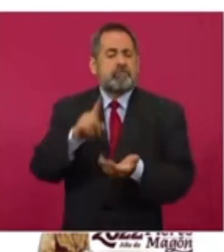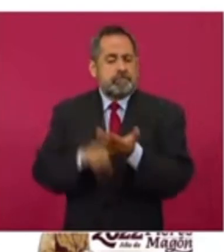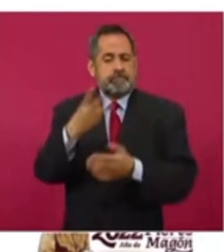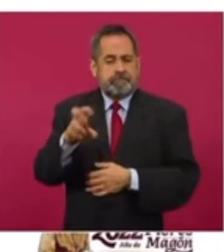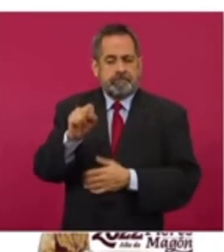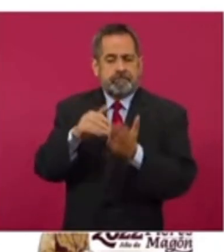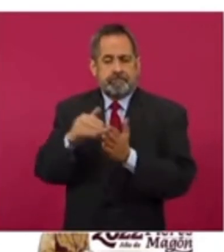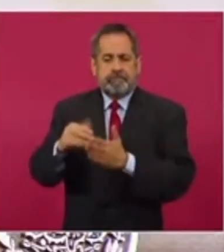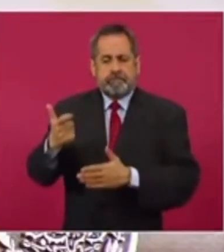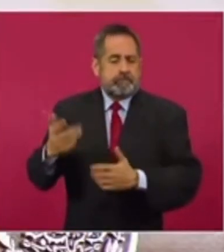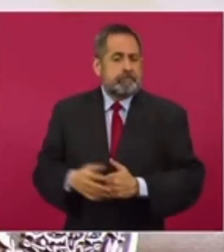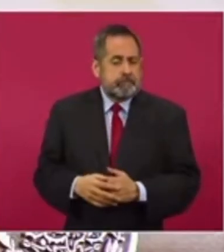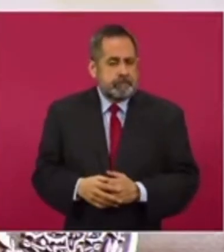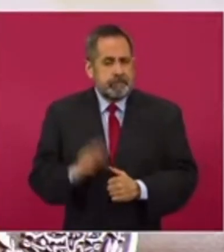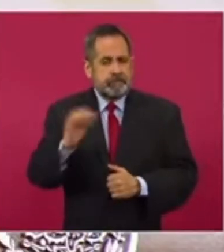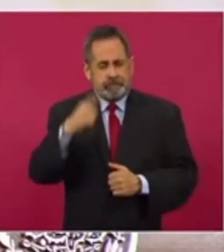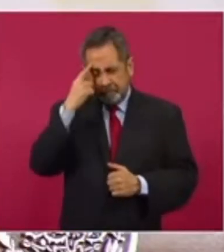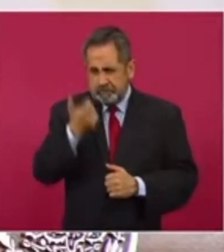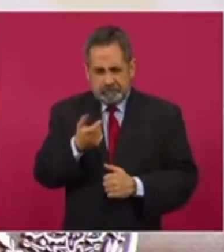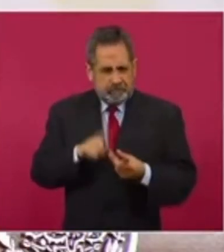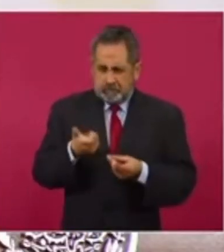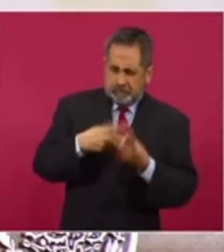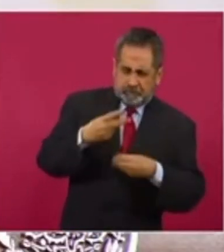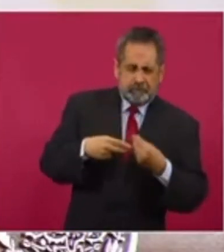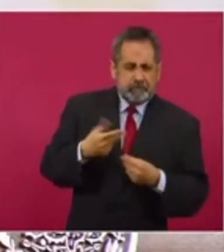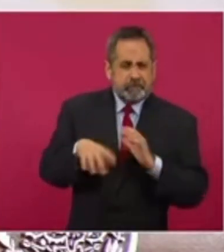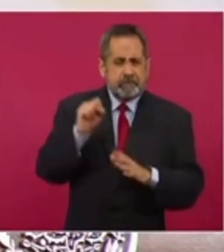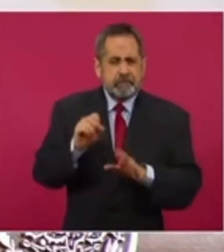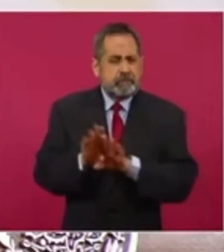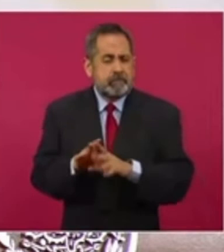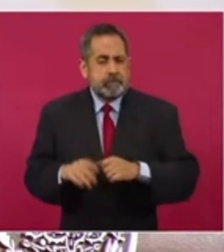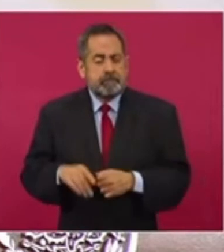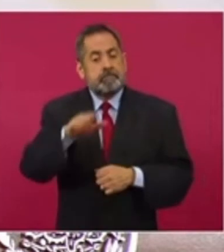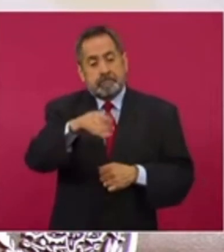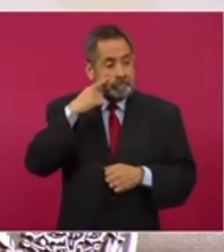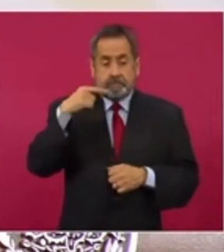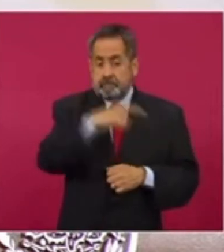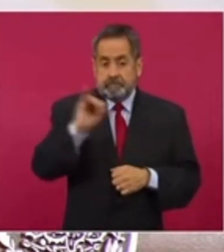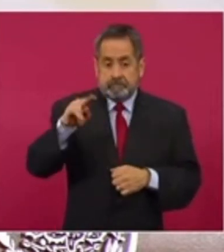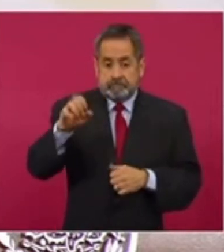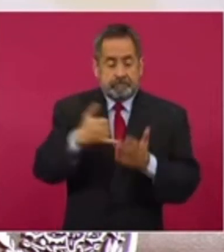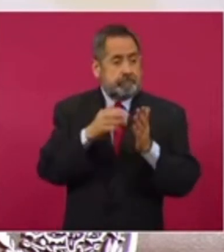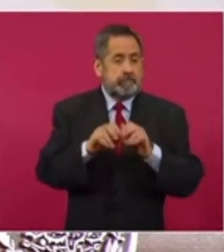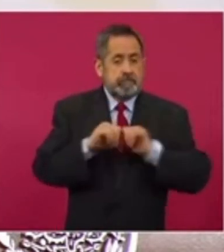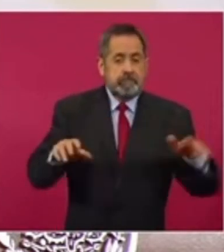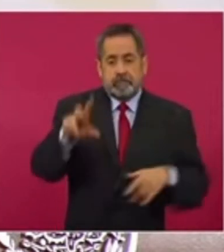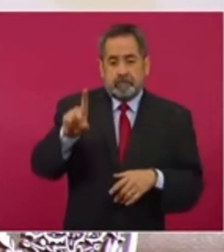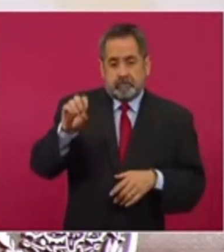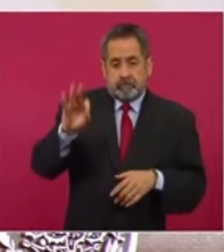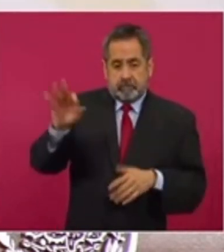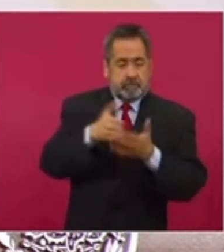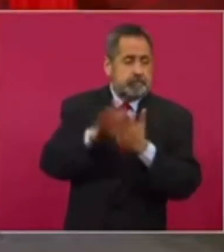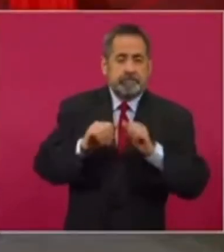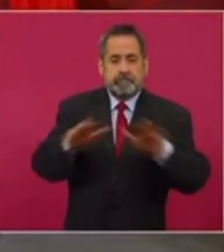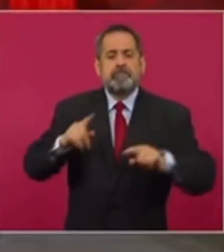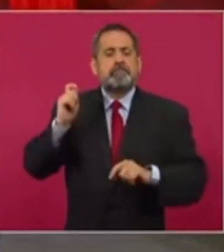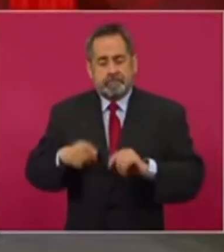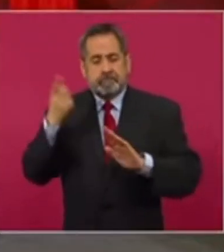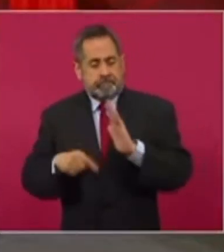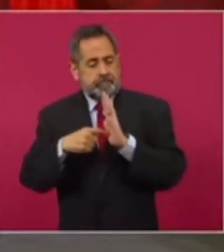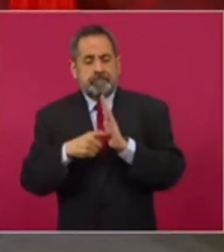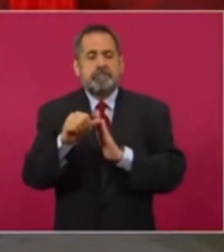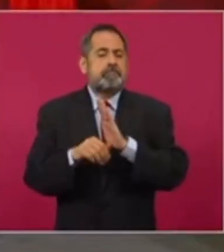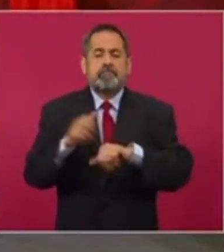gran total de 1.360 millones de pesos. Ustedes se preguntarán de dónde vienen estas cifras. Estas cifras las obtuvimos de una publicación que hizo el INE en el Diario Oficial de la Federación, ya que hay un mandato